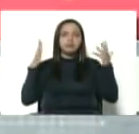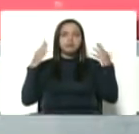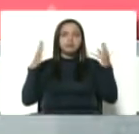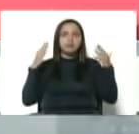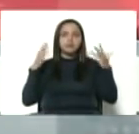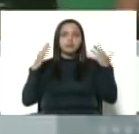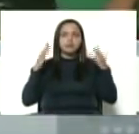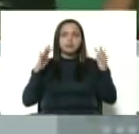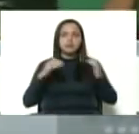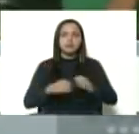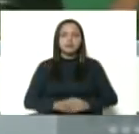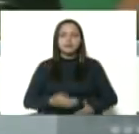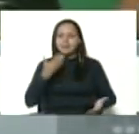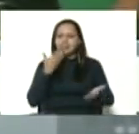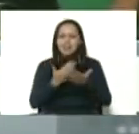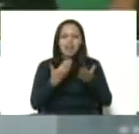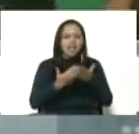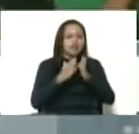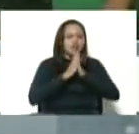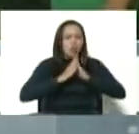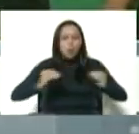Muchas gracias a todos.